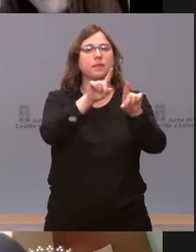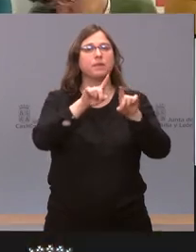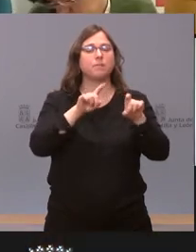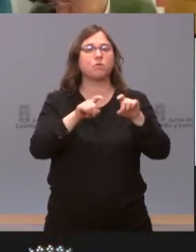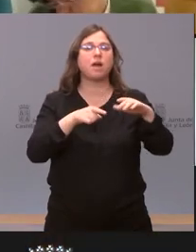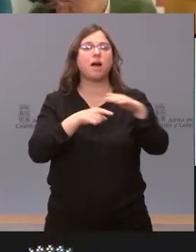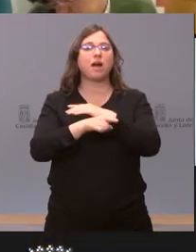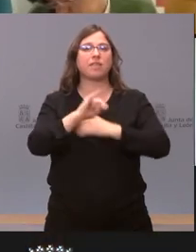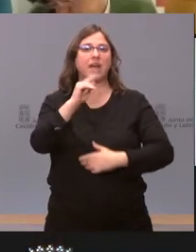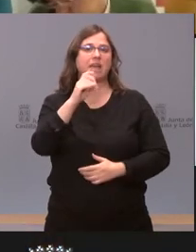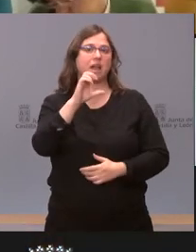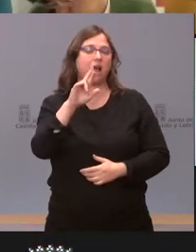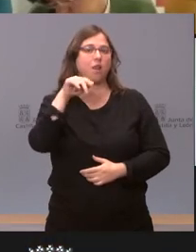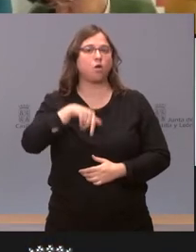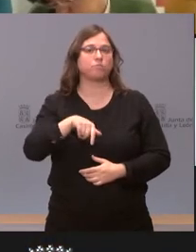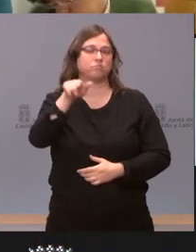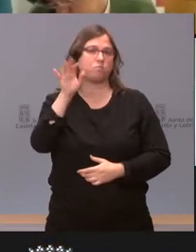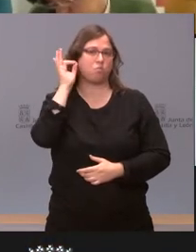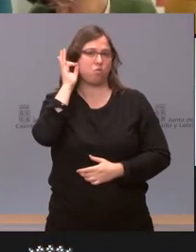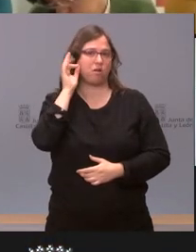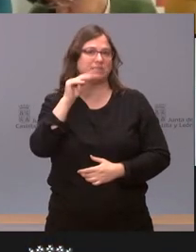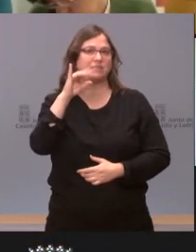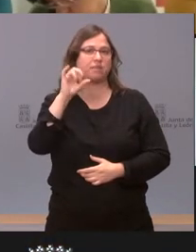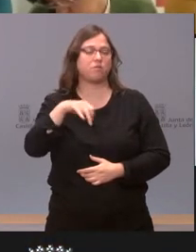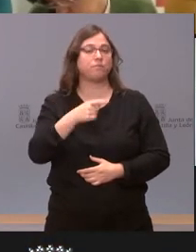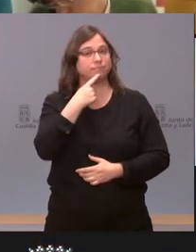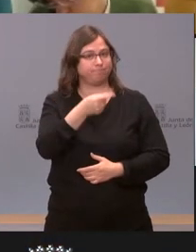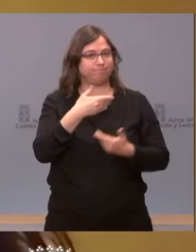ICAN la realiza hoy Visitación Andrés. Así que, Bisi, adelante.